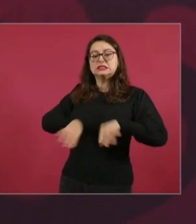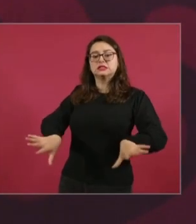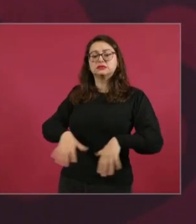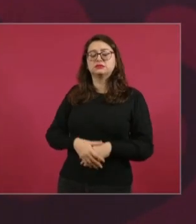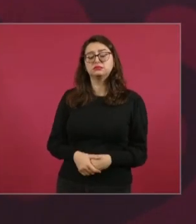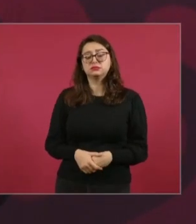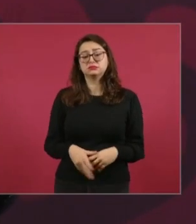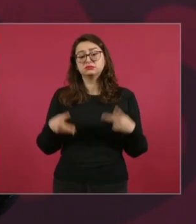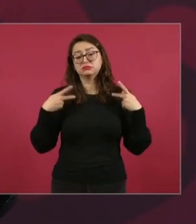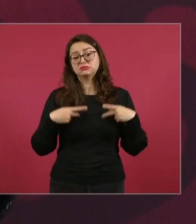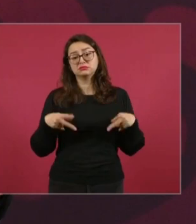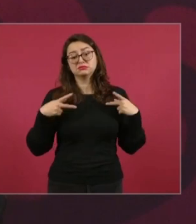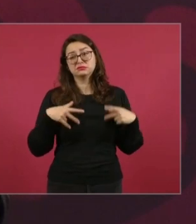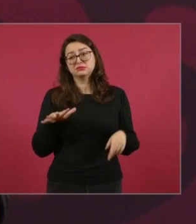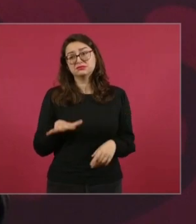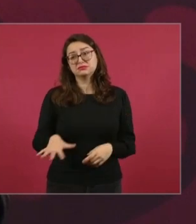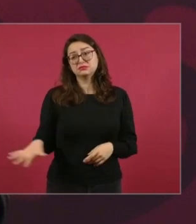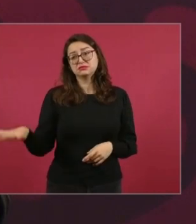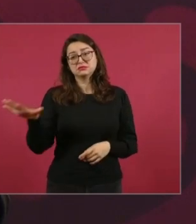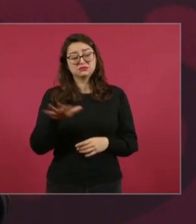ni una ni otra cosa.